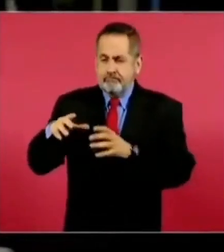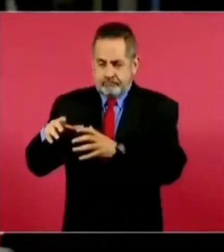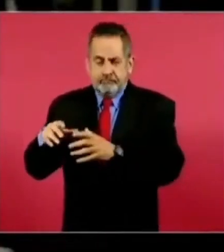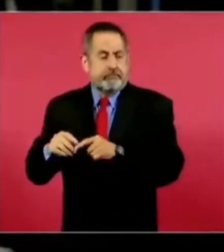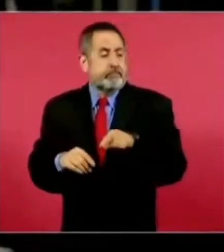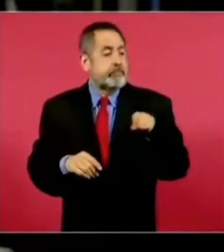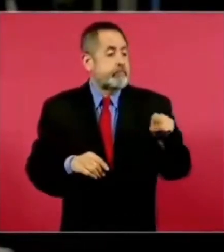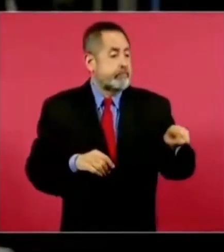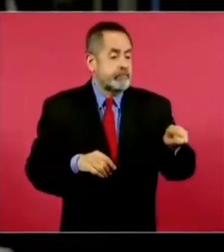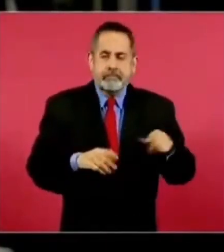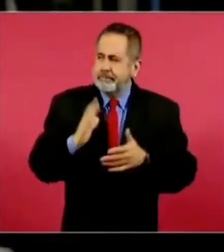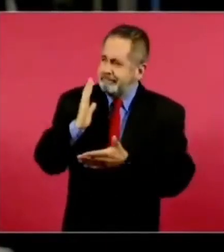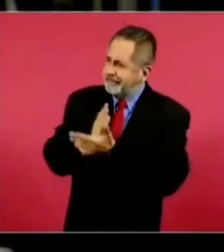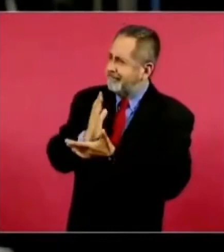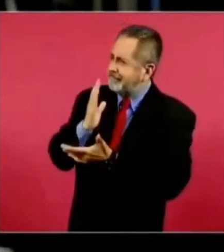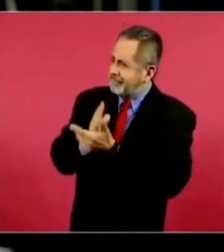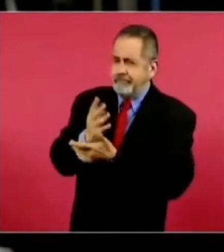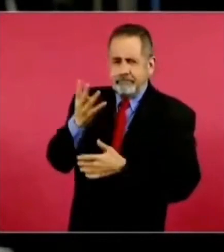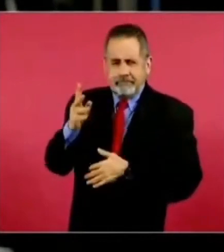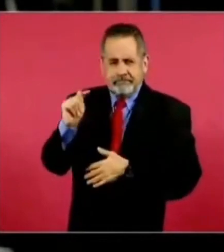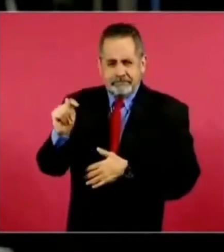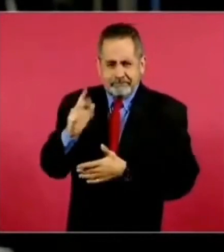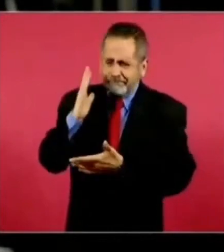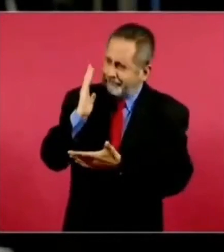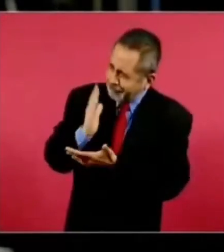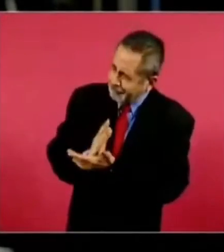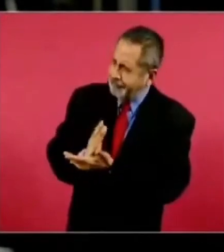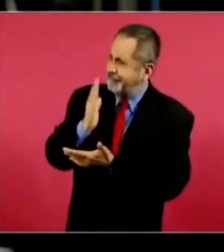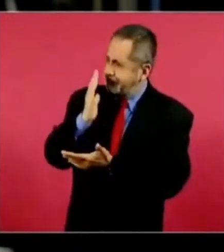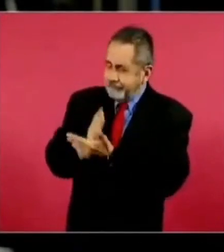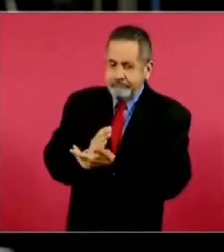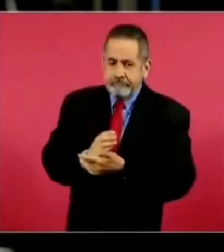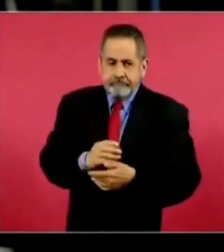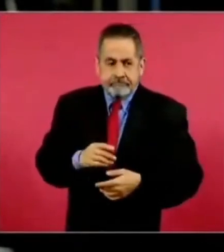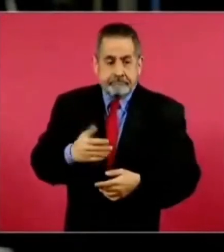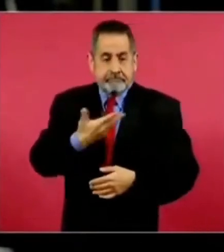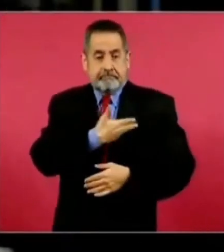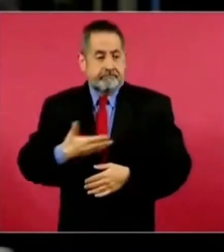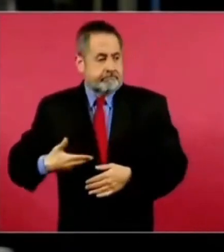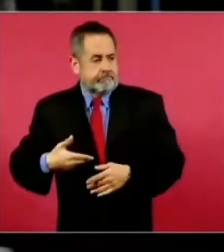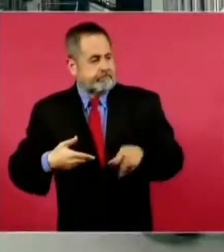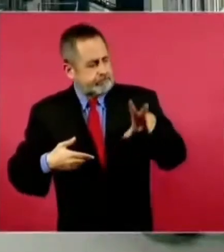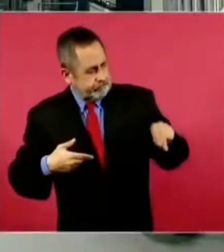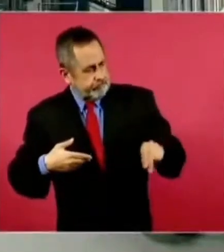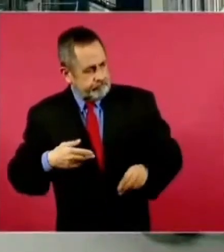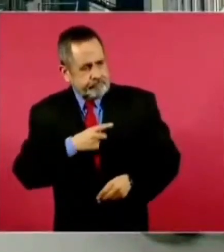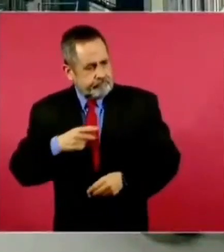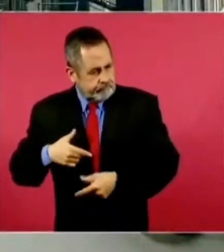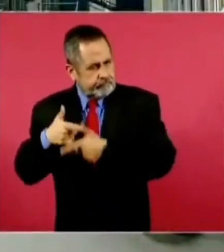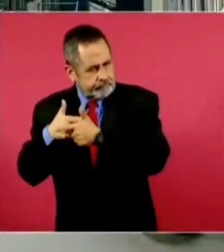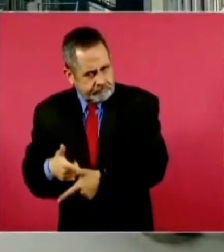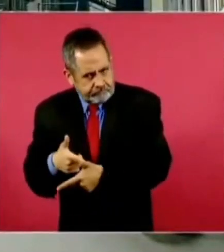estas bases o este proyecto de gobierno. Eso sería todo. Muchas gracias.